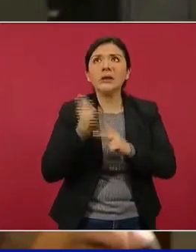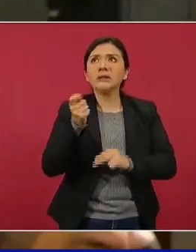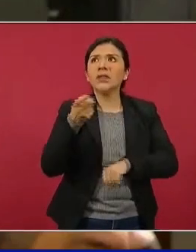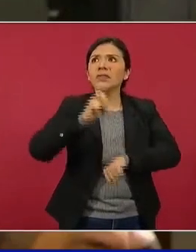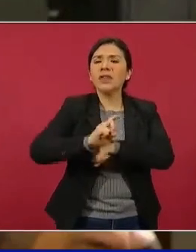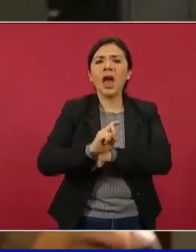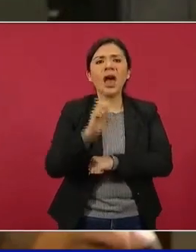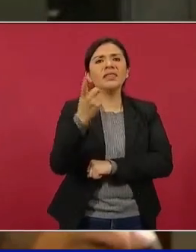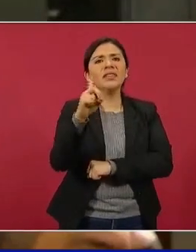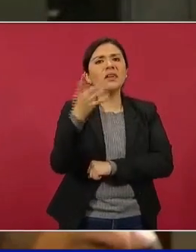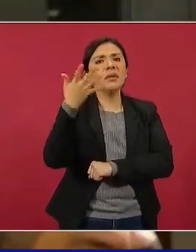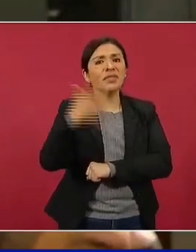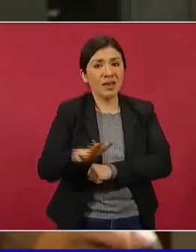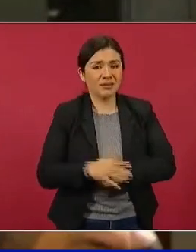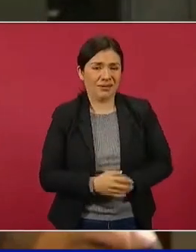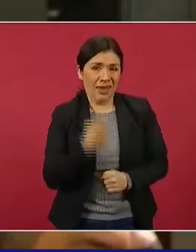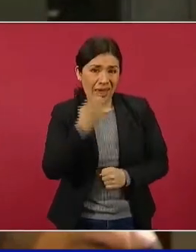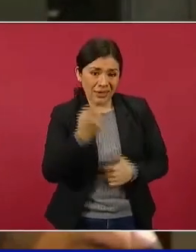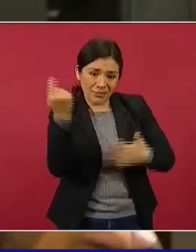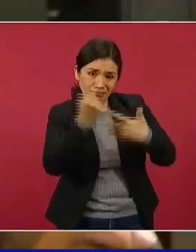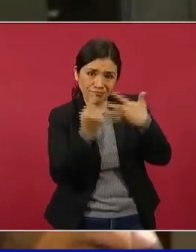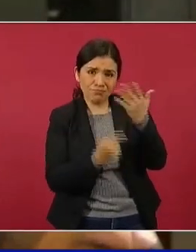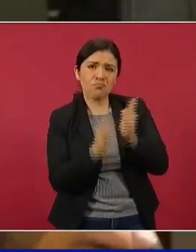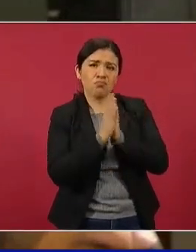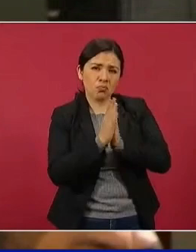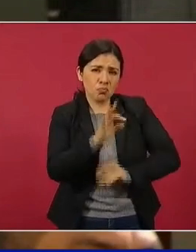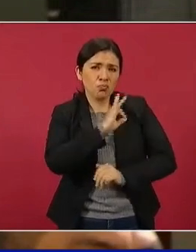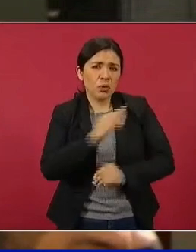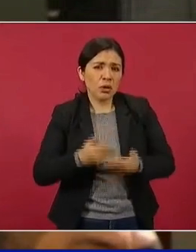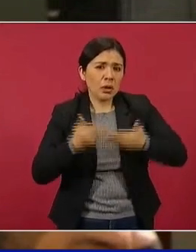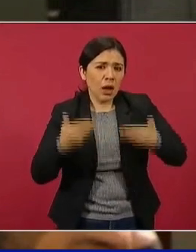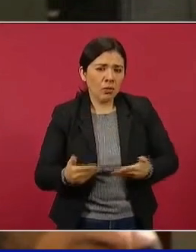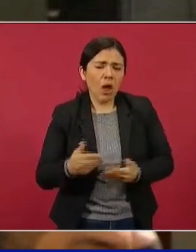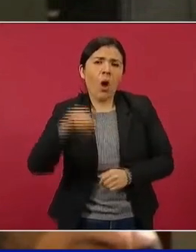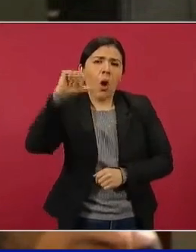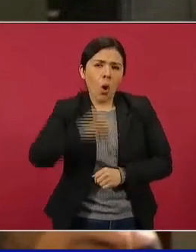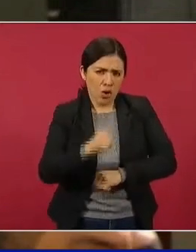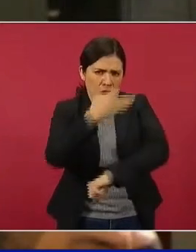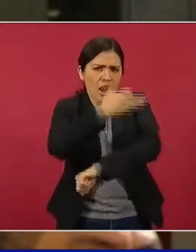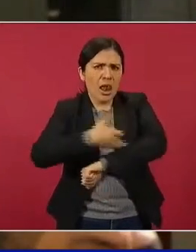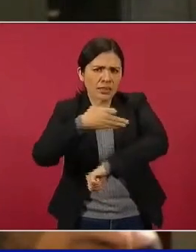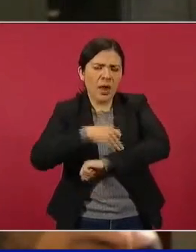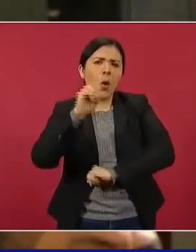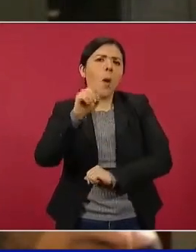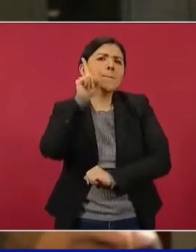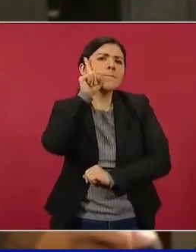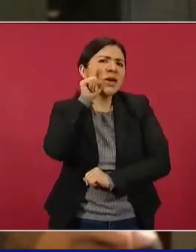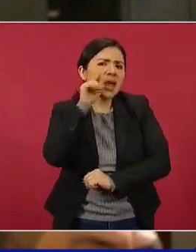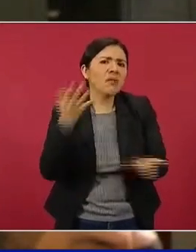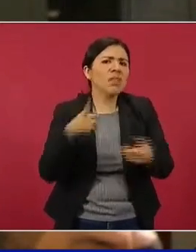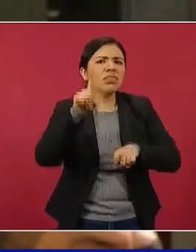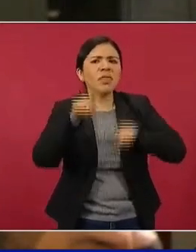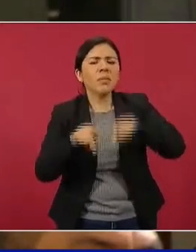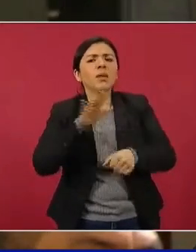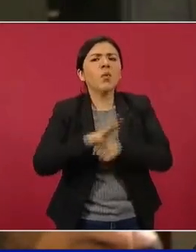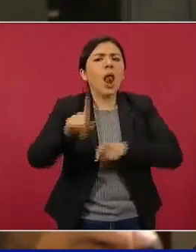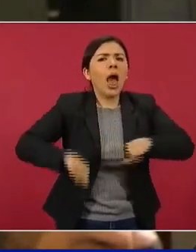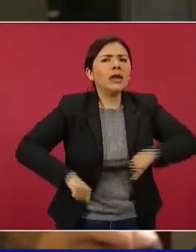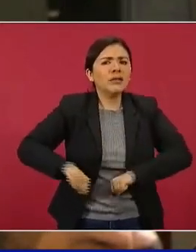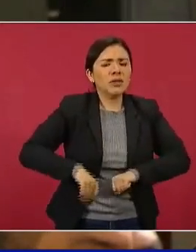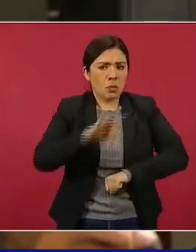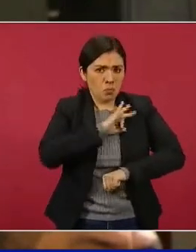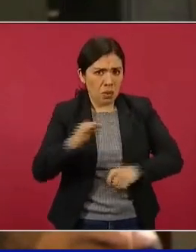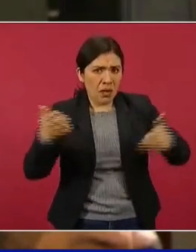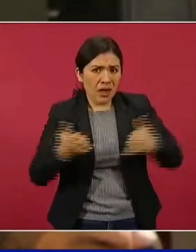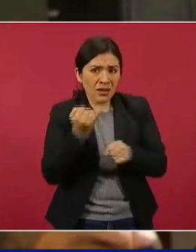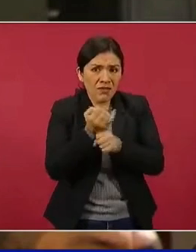10 de diciembre. Ante todo esto, si me dieran ustedes la oportunidad el día de hoy por la tarde o mañana, dependiendo de sus actividades, de poder